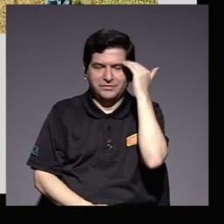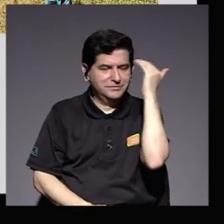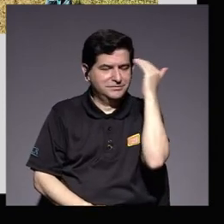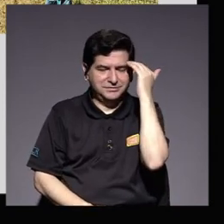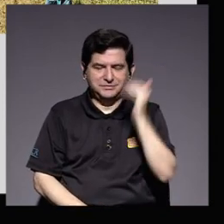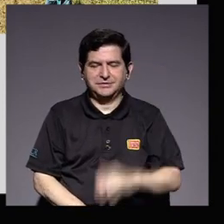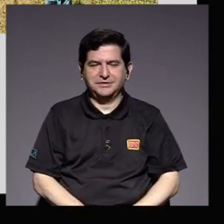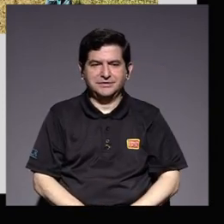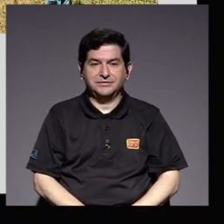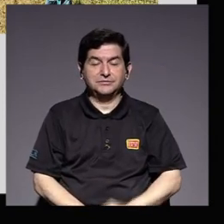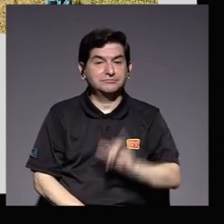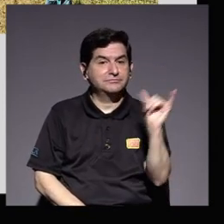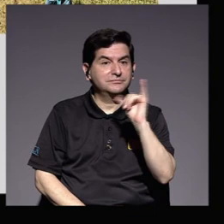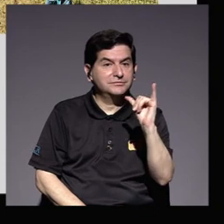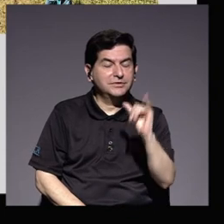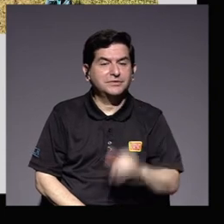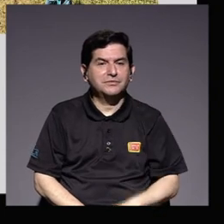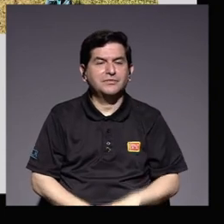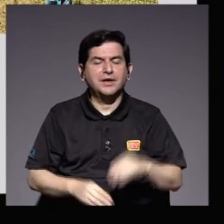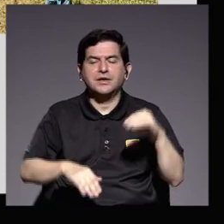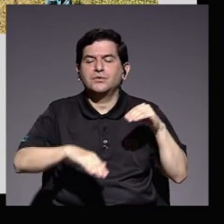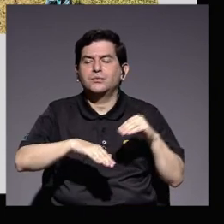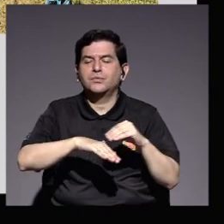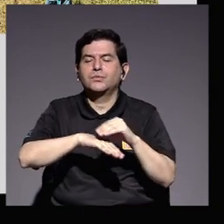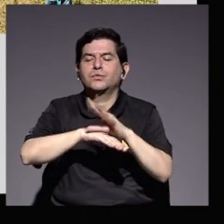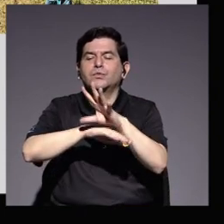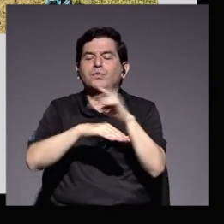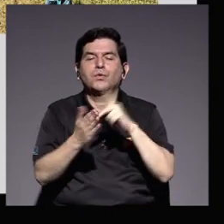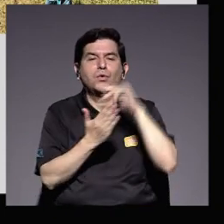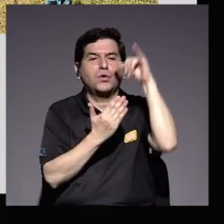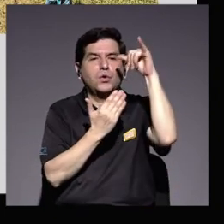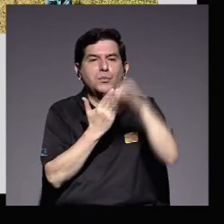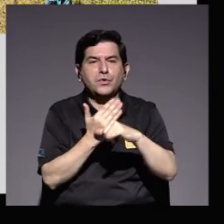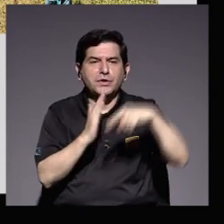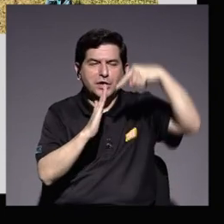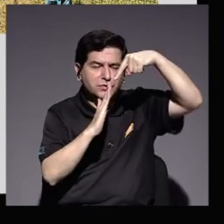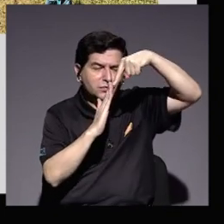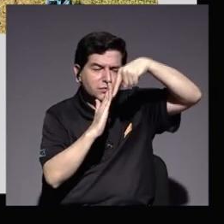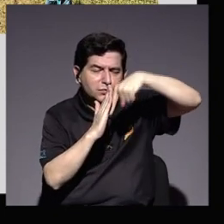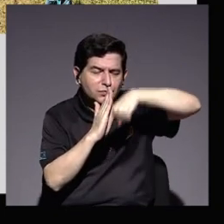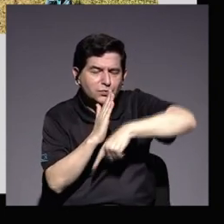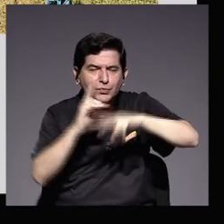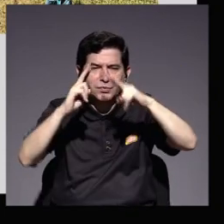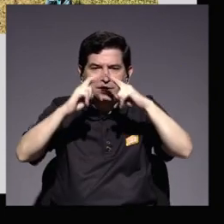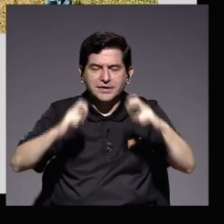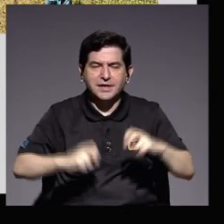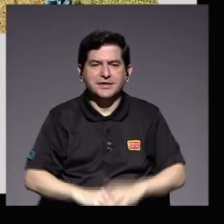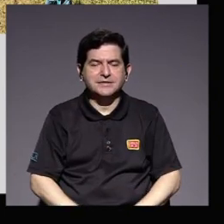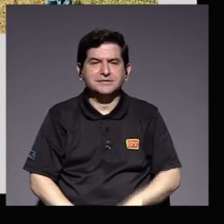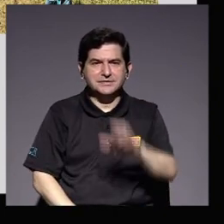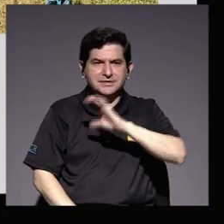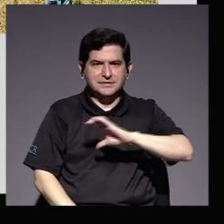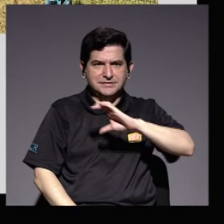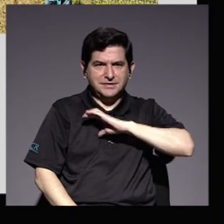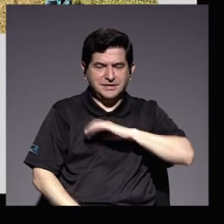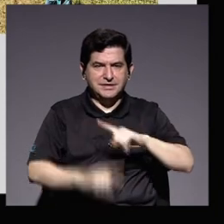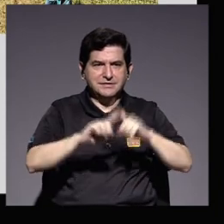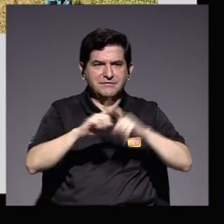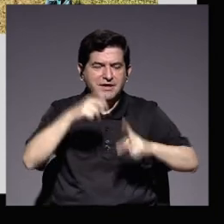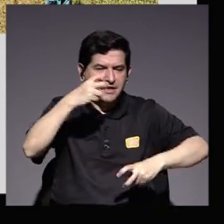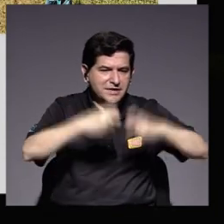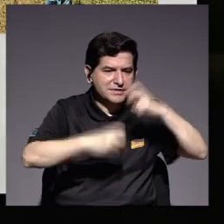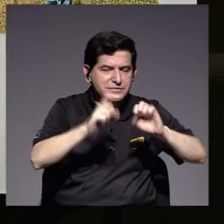sino que también inspiran proyectos que profundizan el análisis de las raíces de ciertas